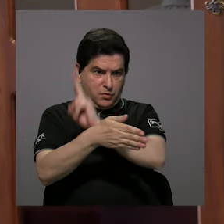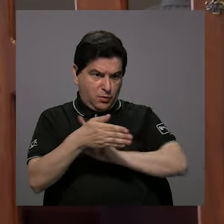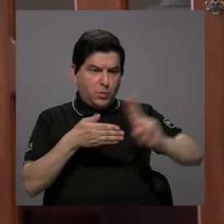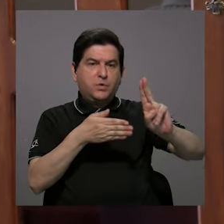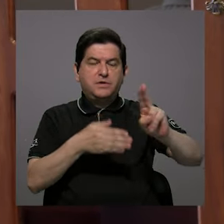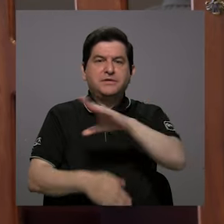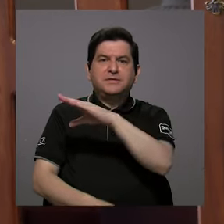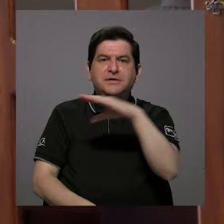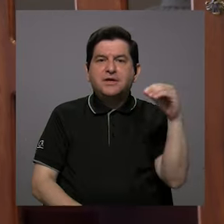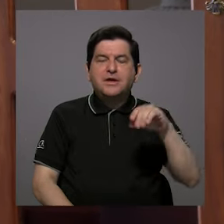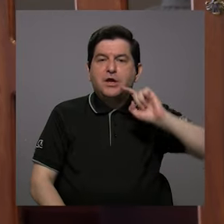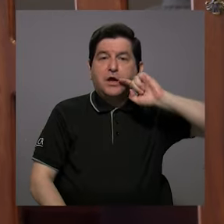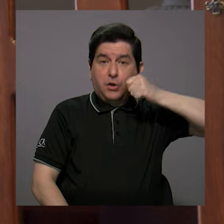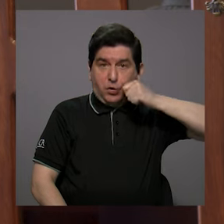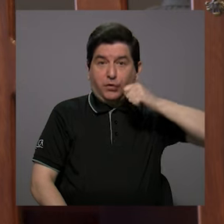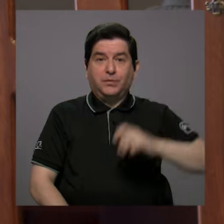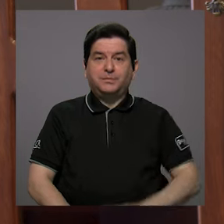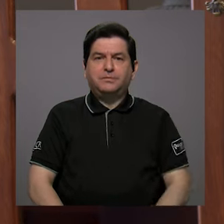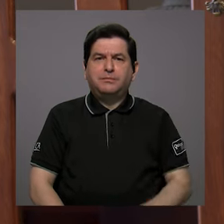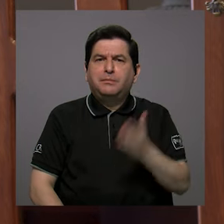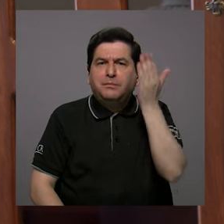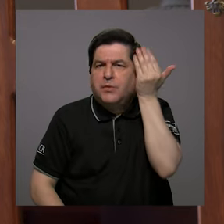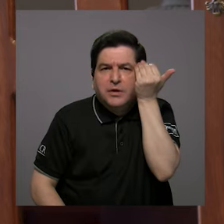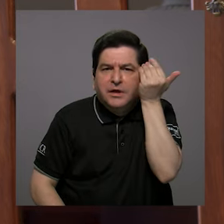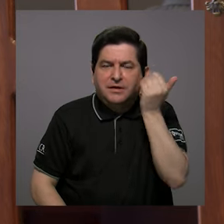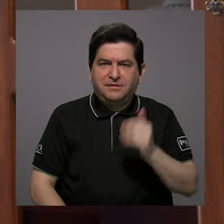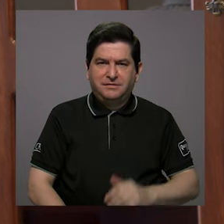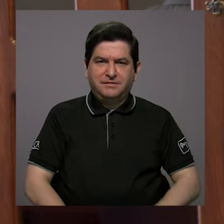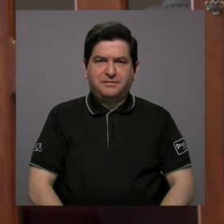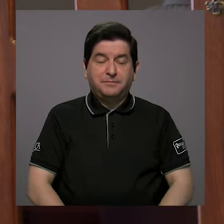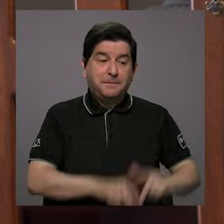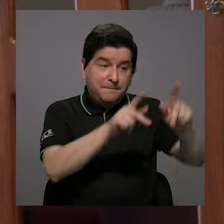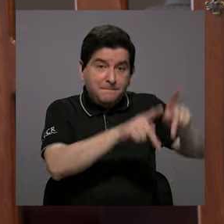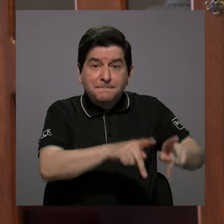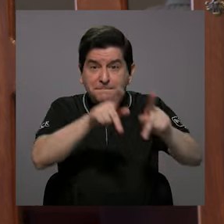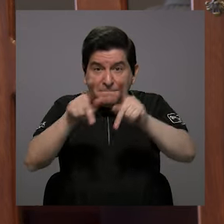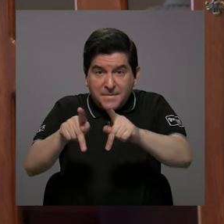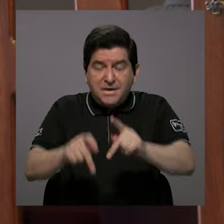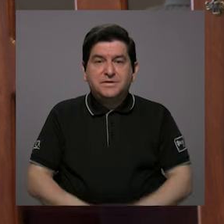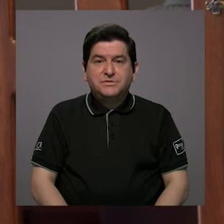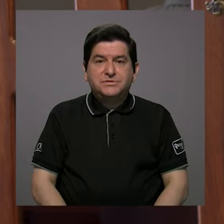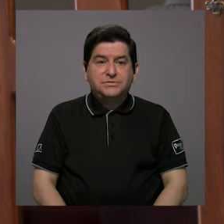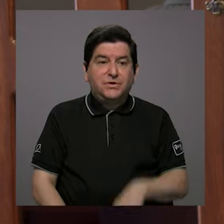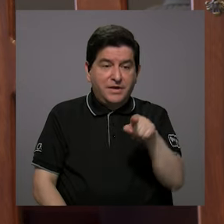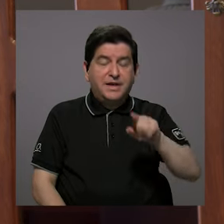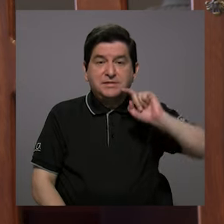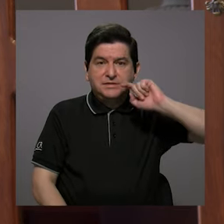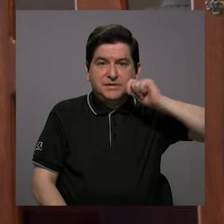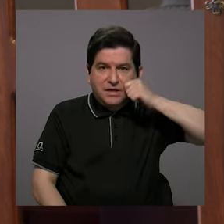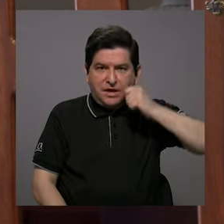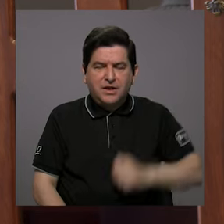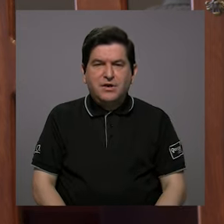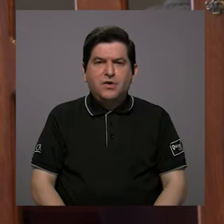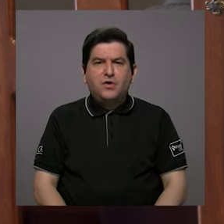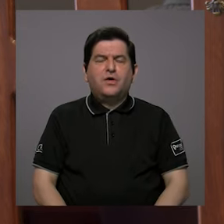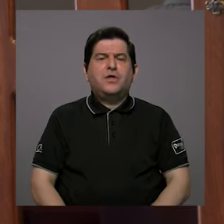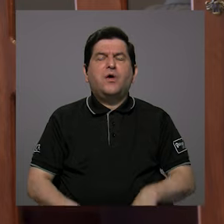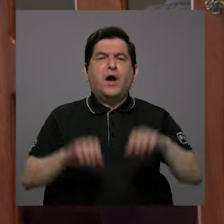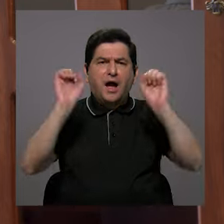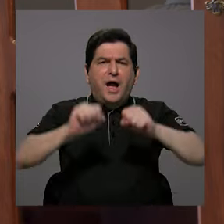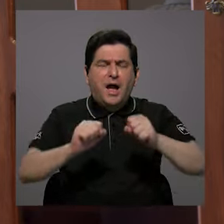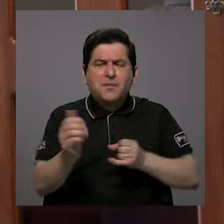y el código, porque la gente que está en el código ha tenido la oportunidad de hacer investigación